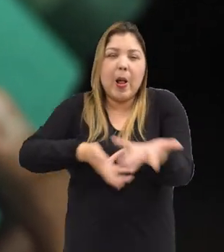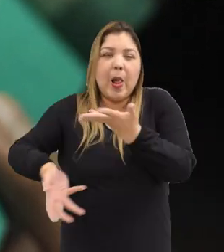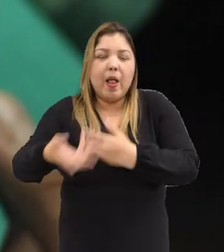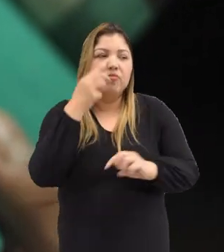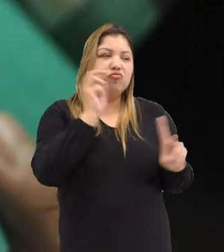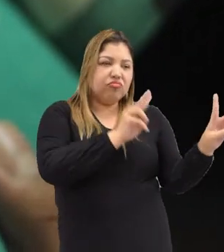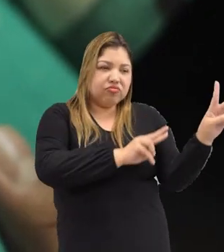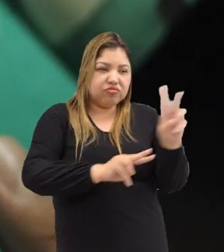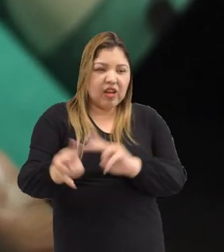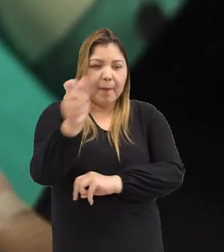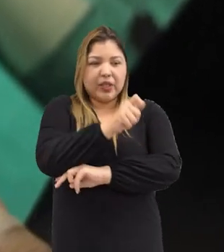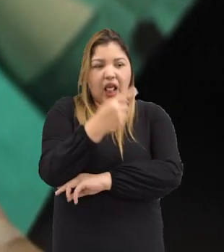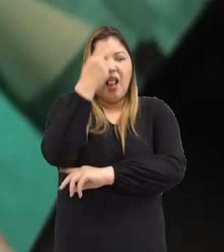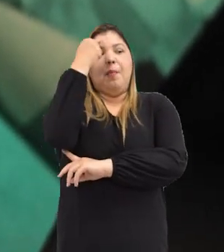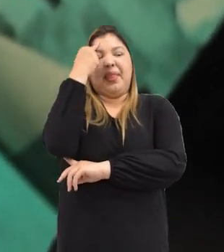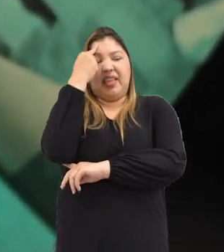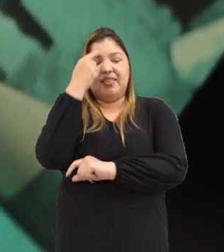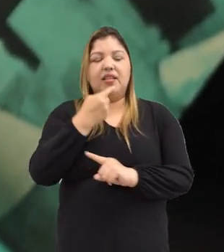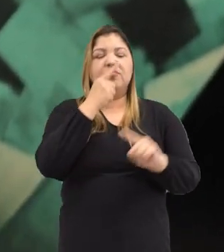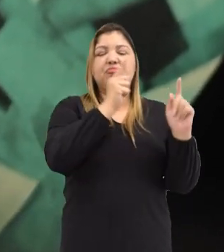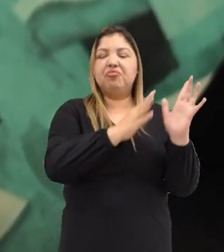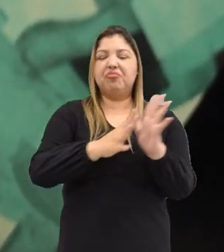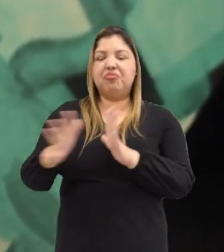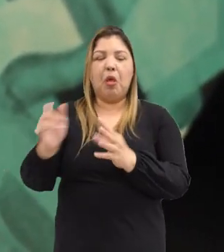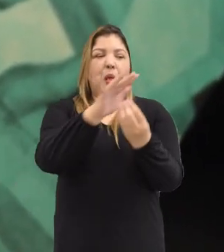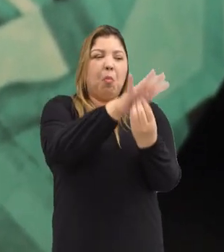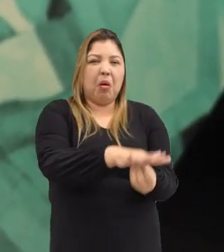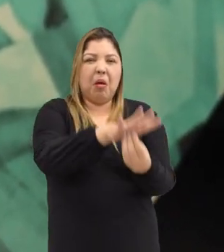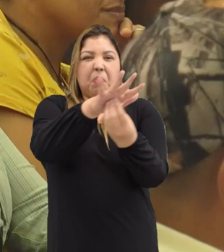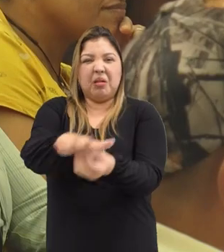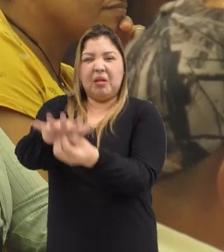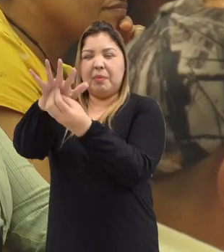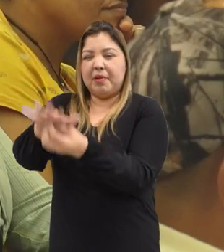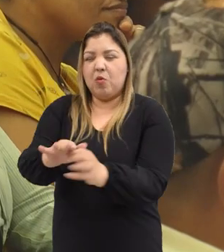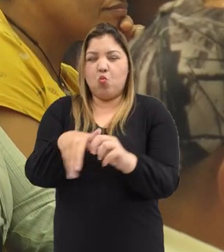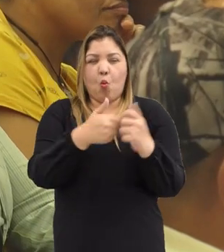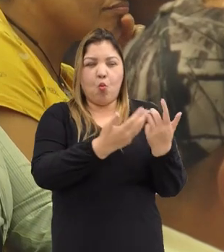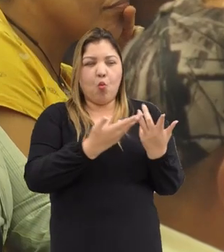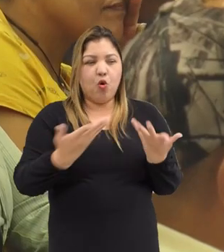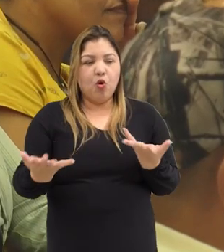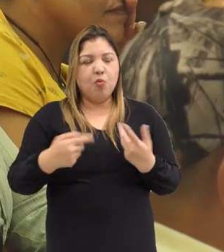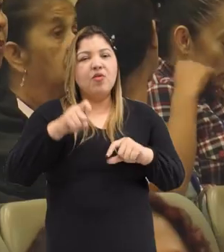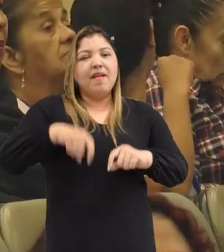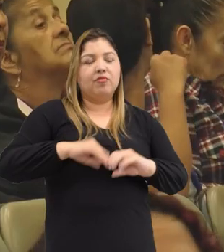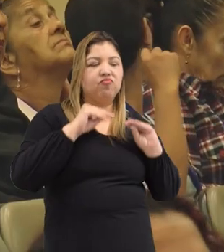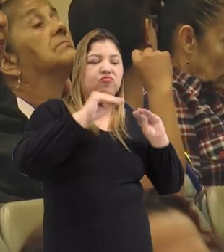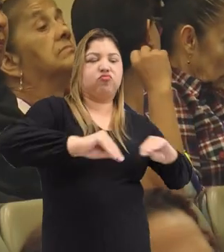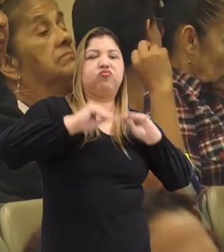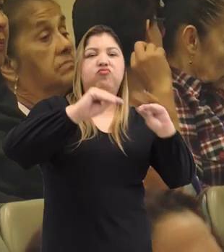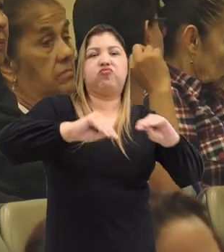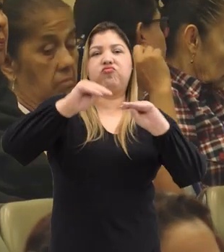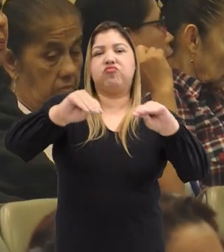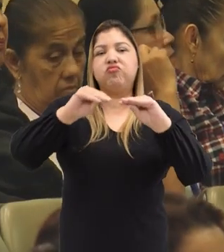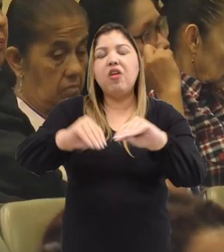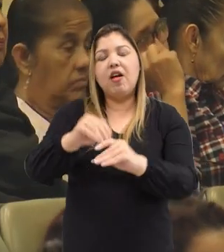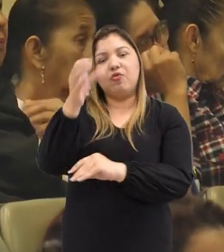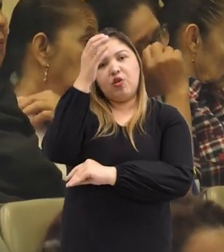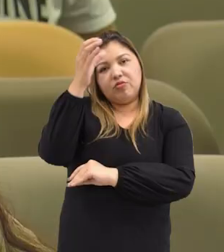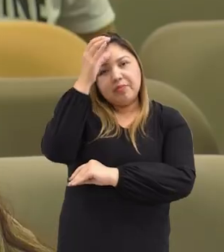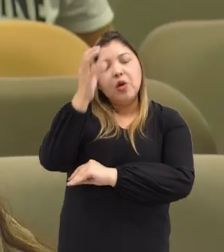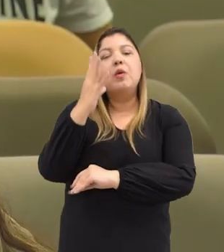diagnóstico de los estereotipos y narrativas discriminatorias y una formación que fue de tipo conceptual,